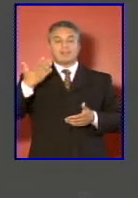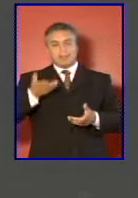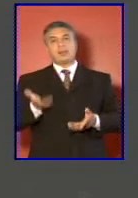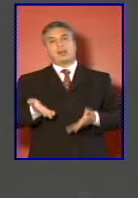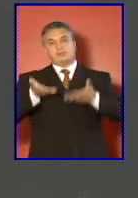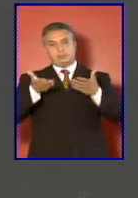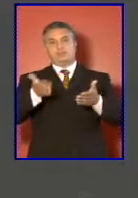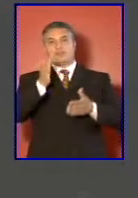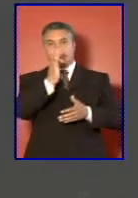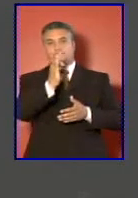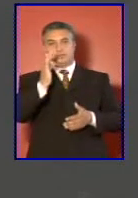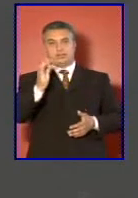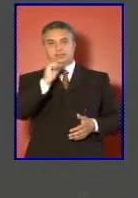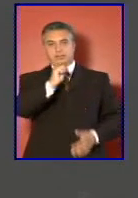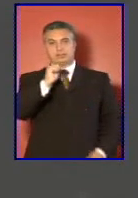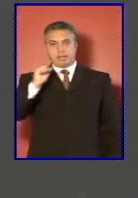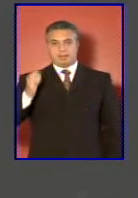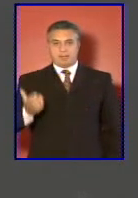Armadas.